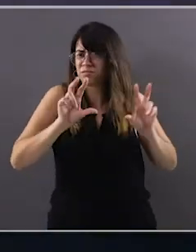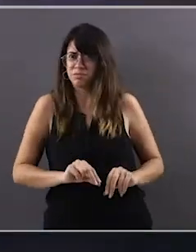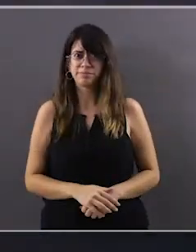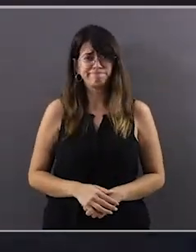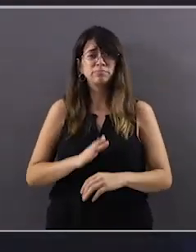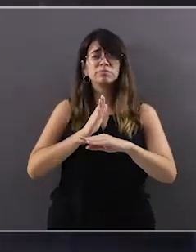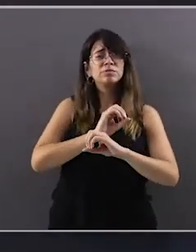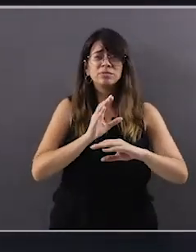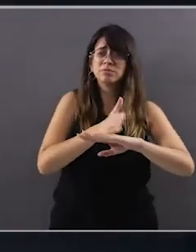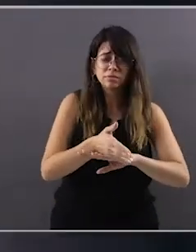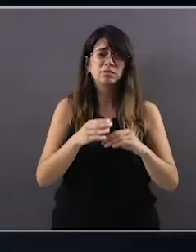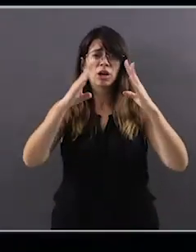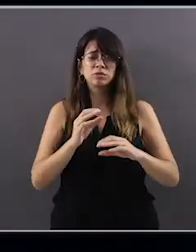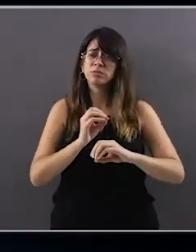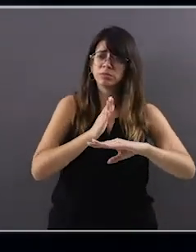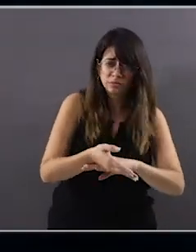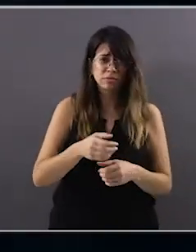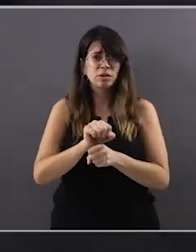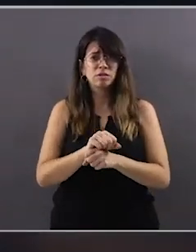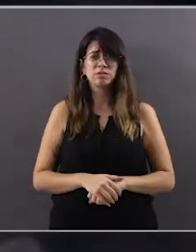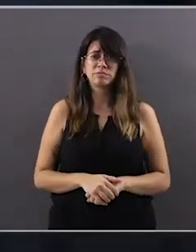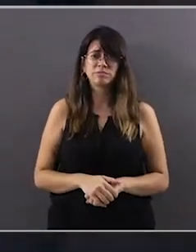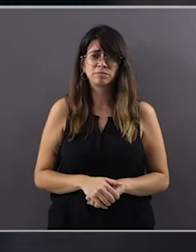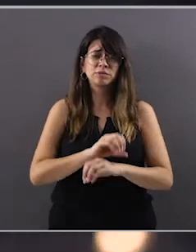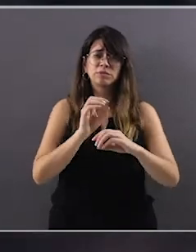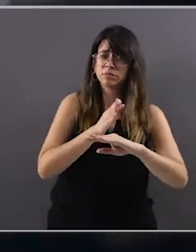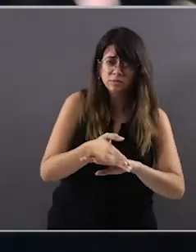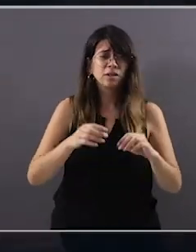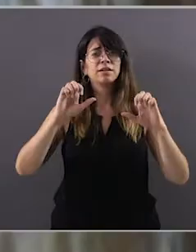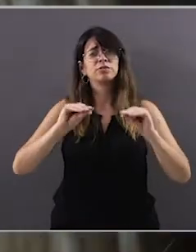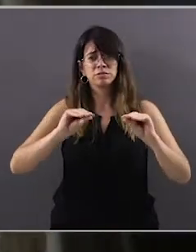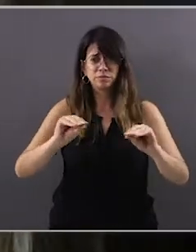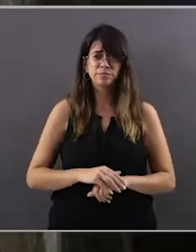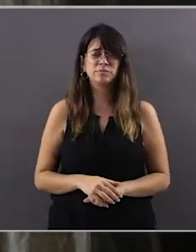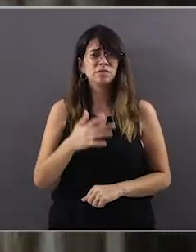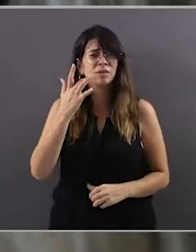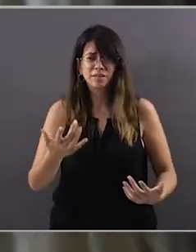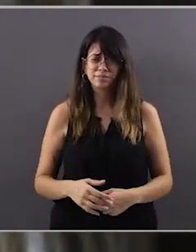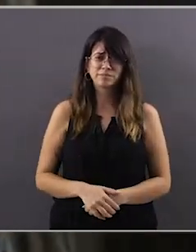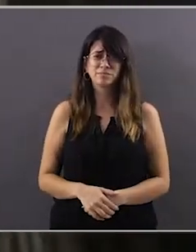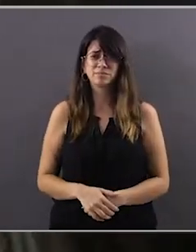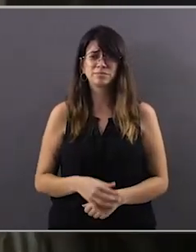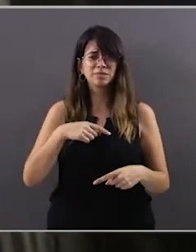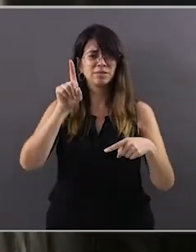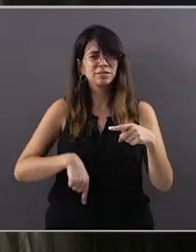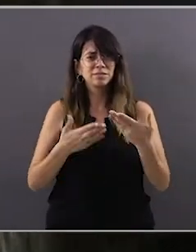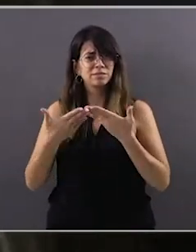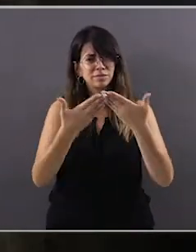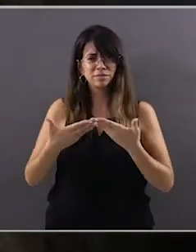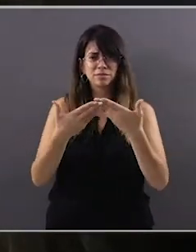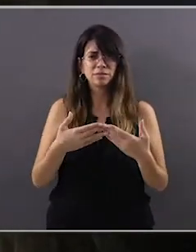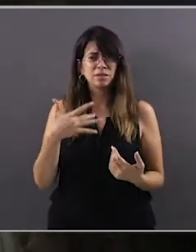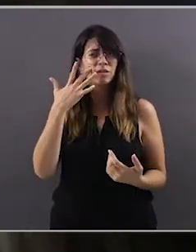No acceso a las entiendas, no acceso al trabajo, no acceso a la educación. ¿Por qué? Porque tengo una opción sexual